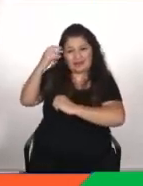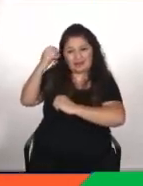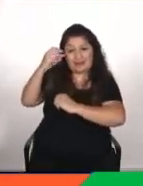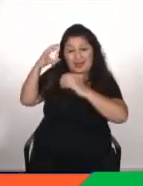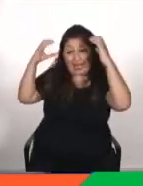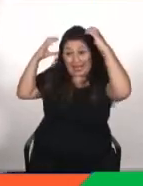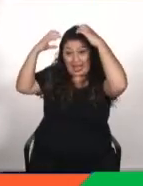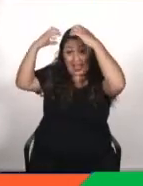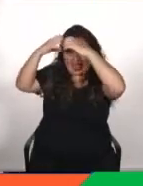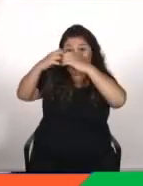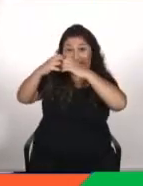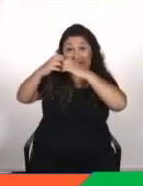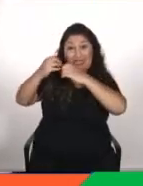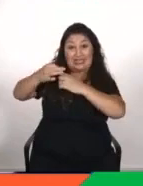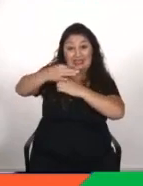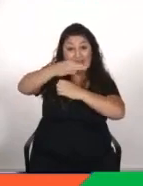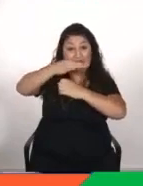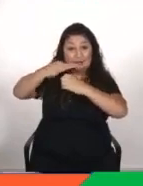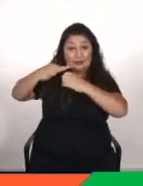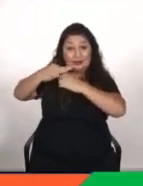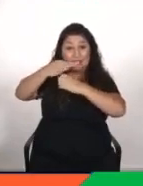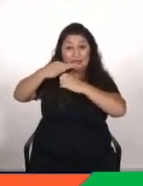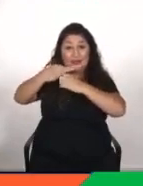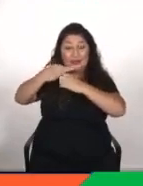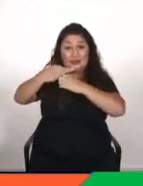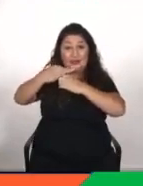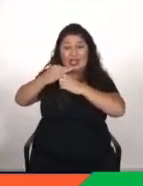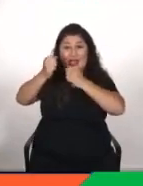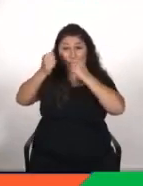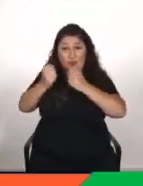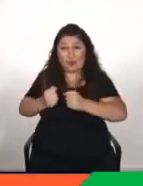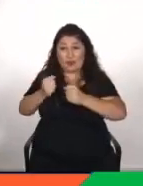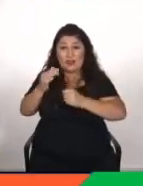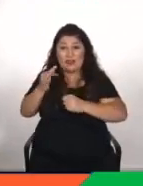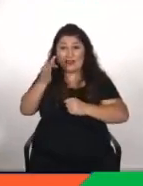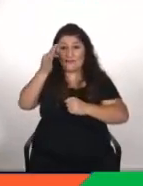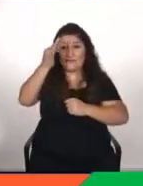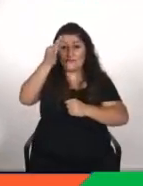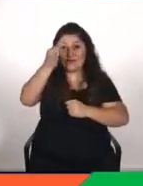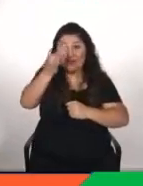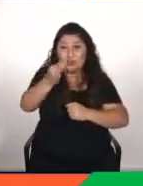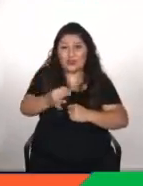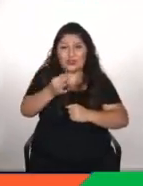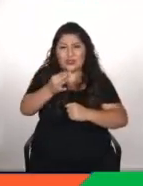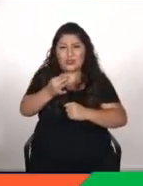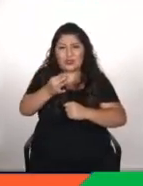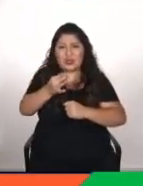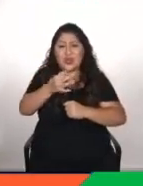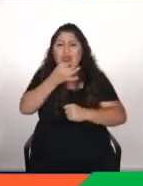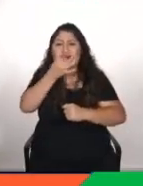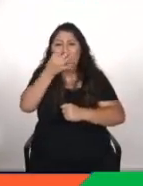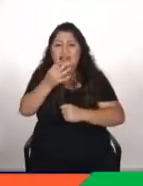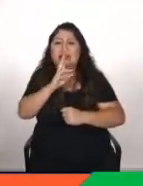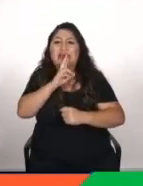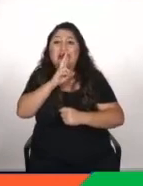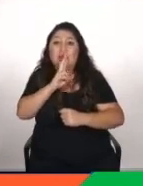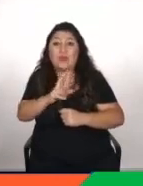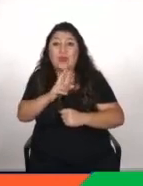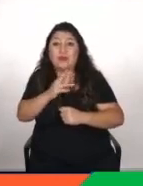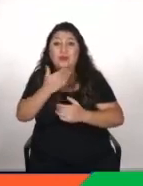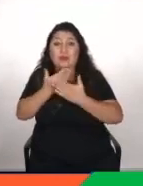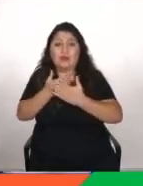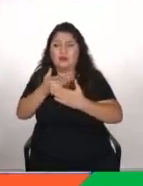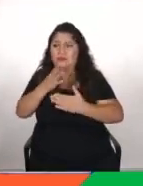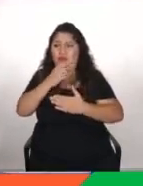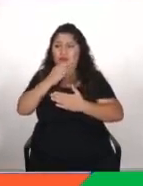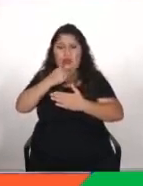neuronal sea capaz de incluso dar predicciones correctas para datos que nunca haya visto en tu entrenamiento porque no tiene ningún valor que te diga